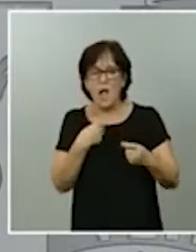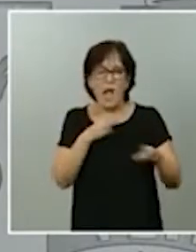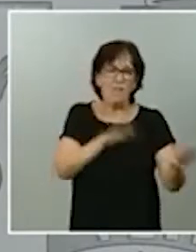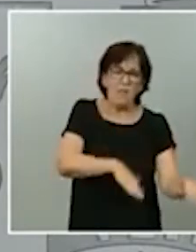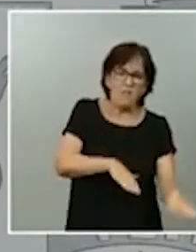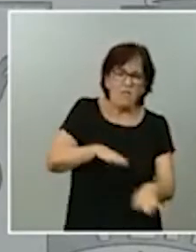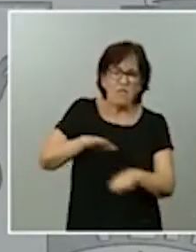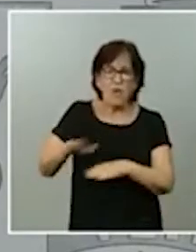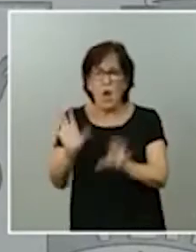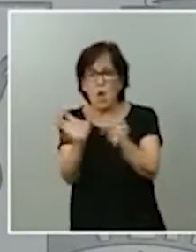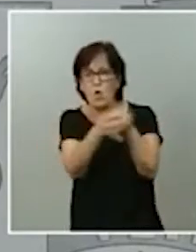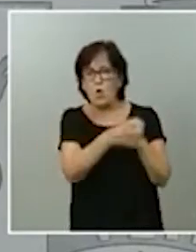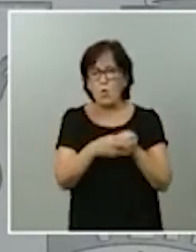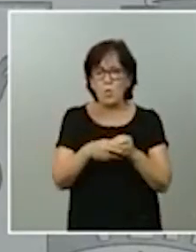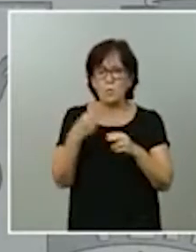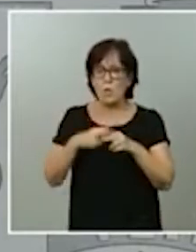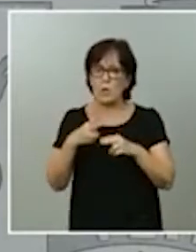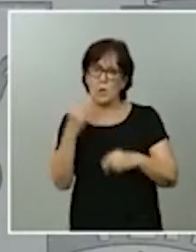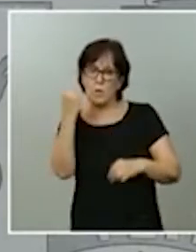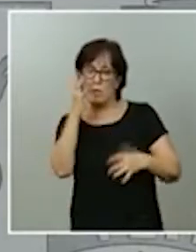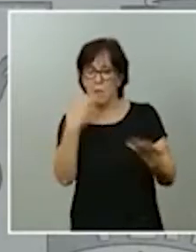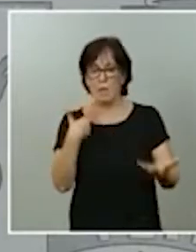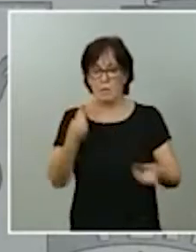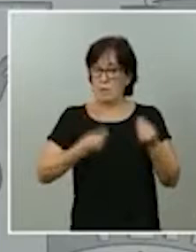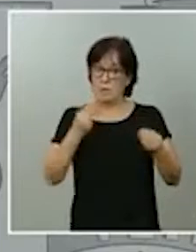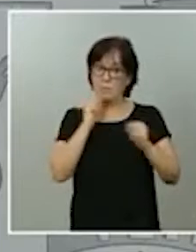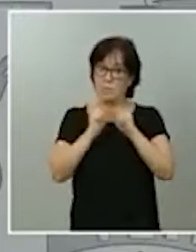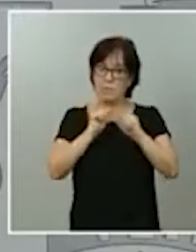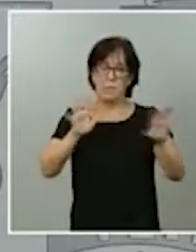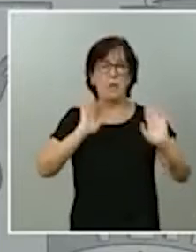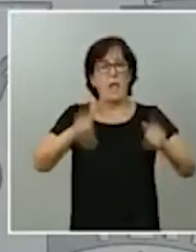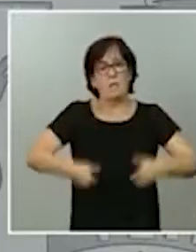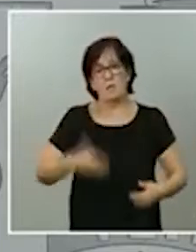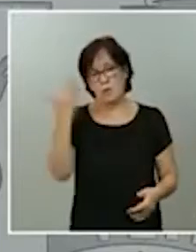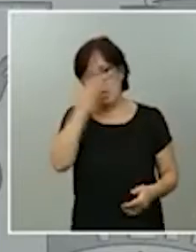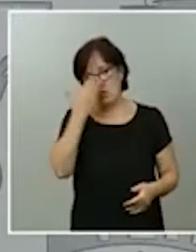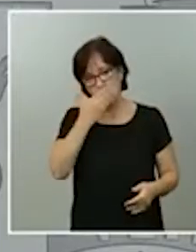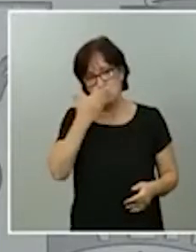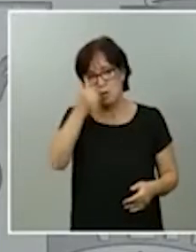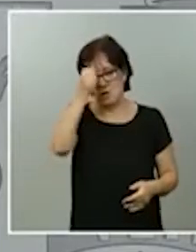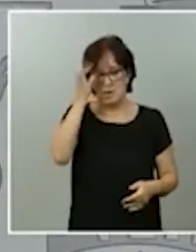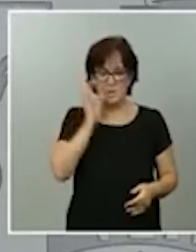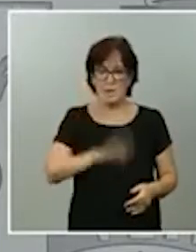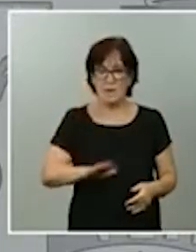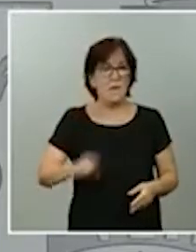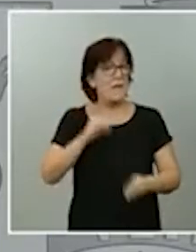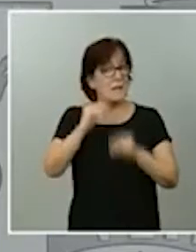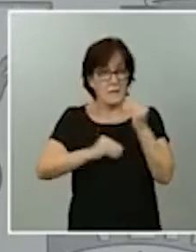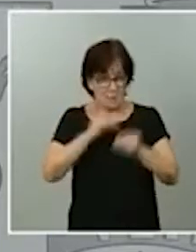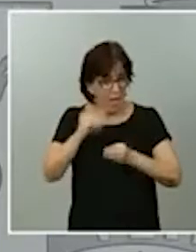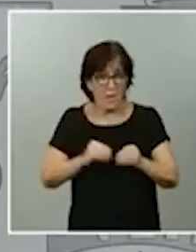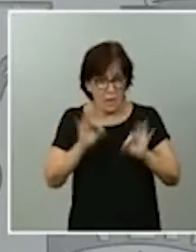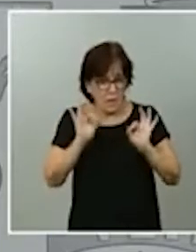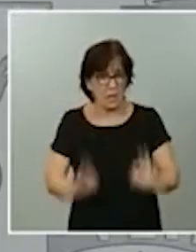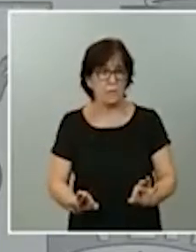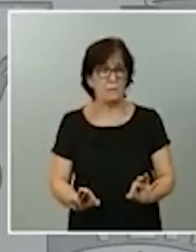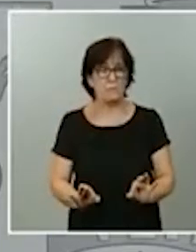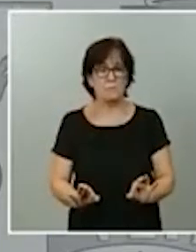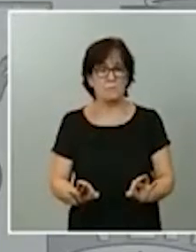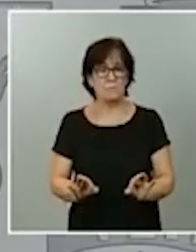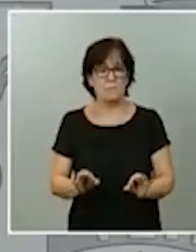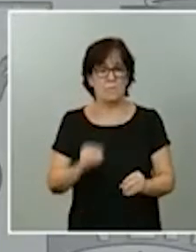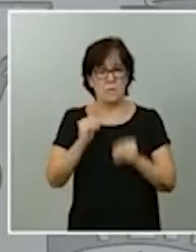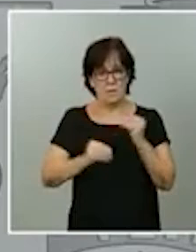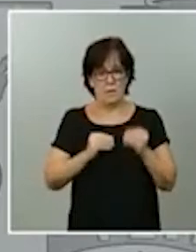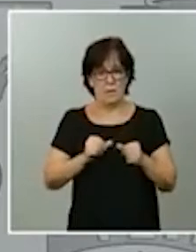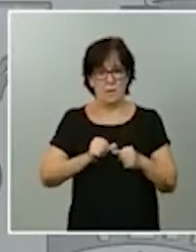la pandemia precisamente para garantizar en este caso la vuelta al cole segura de nuestros niños y niñas. ¿Se va a celebrar? ¿Se va a desarrollar a partir de